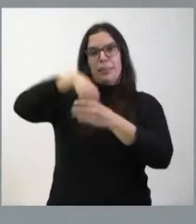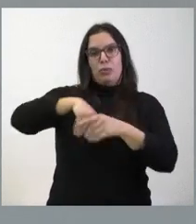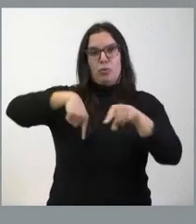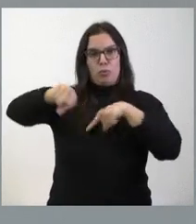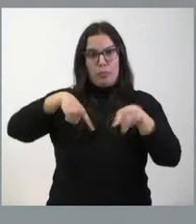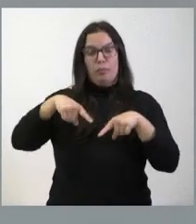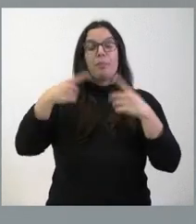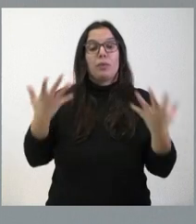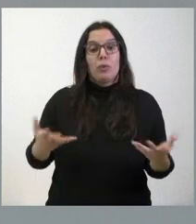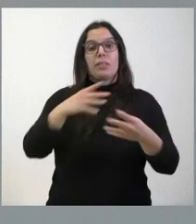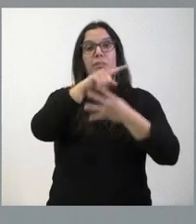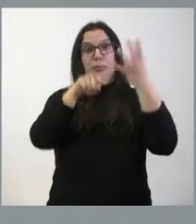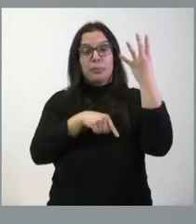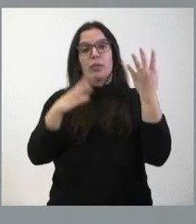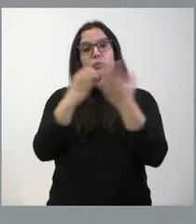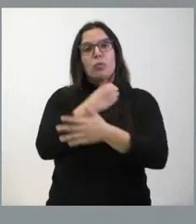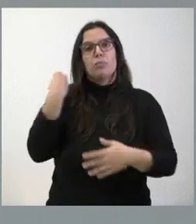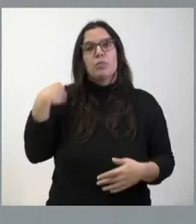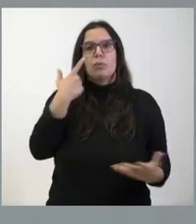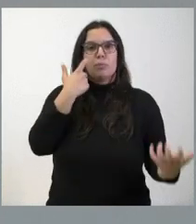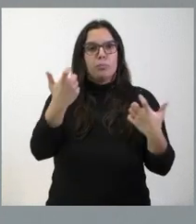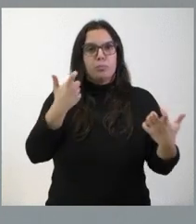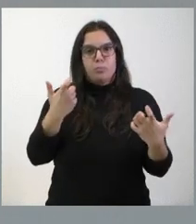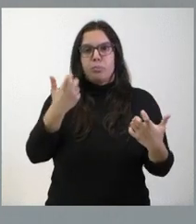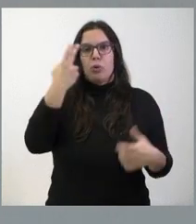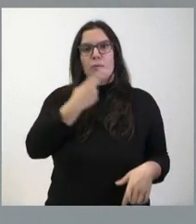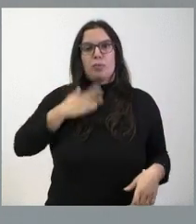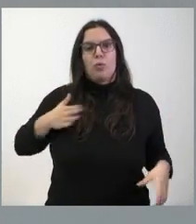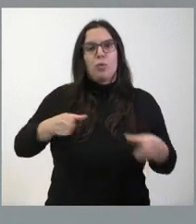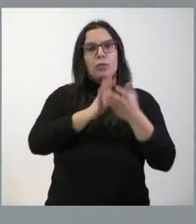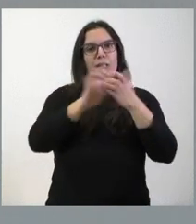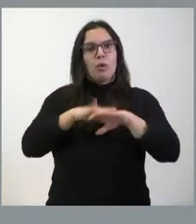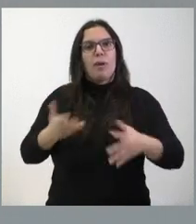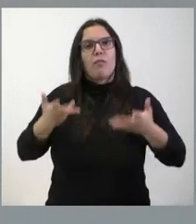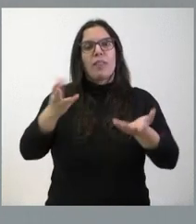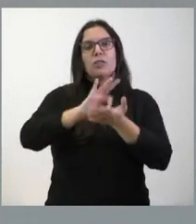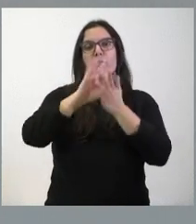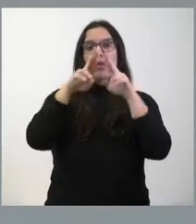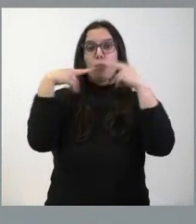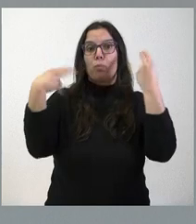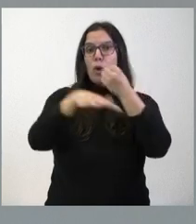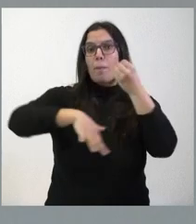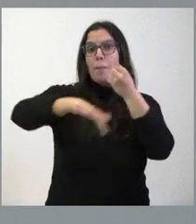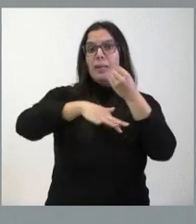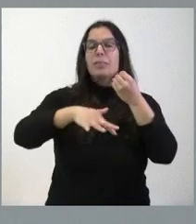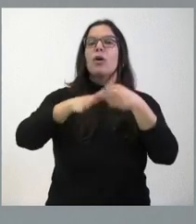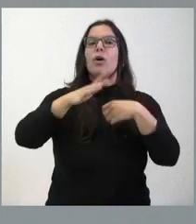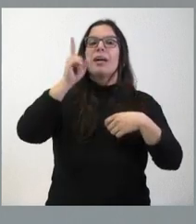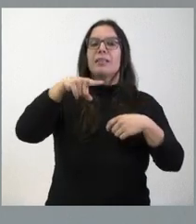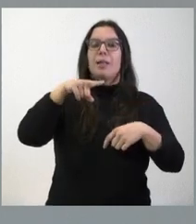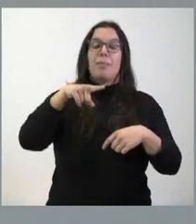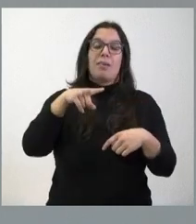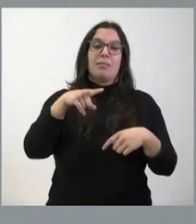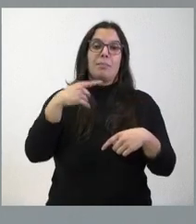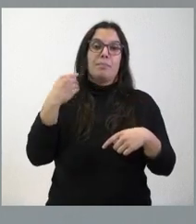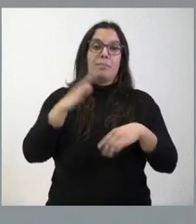que reflejan bien a las claras el compromiso de la Junta de Castilla y León con prestar un servicio público esencial que tiene mucho que ver también con la capacidad y movilidad de las